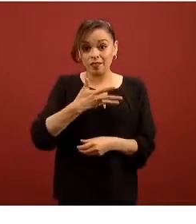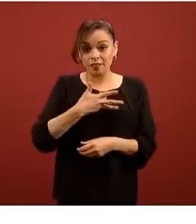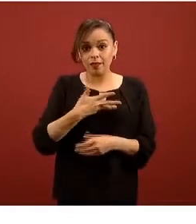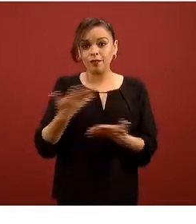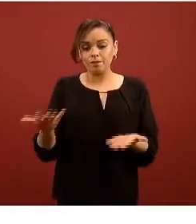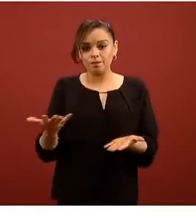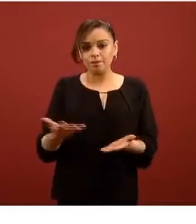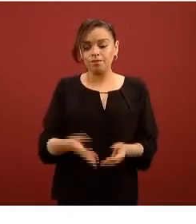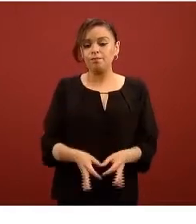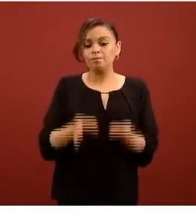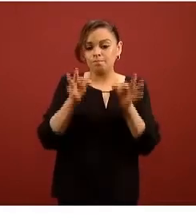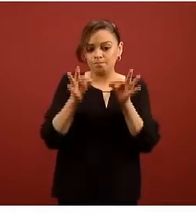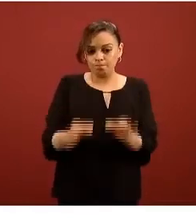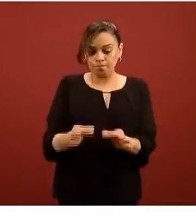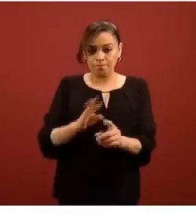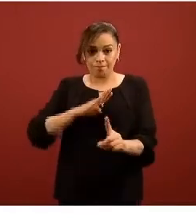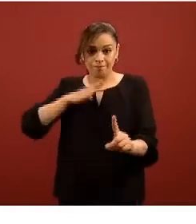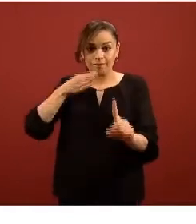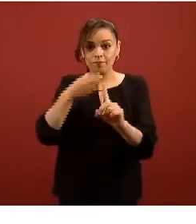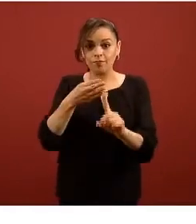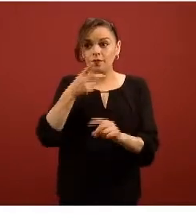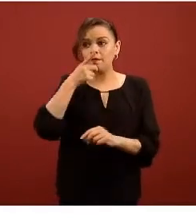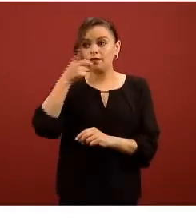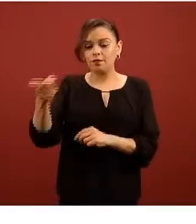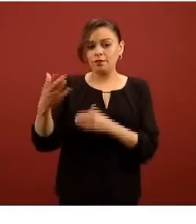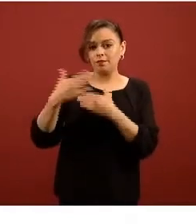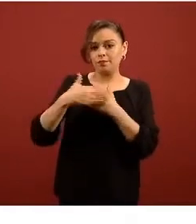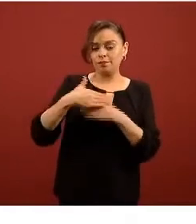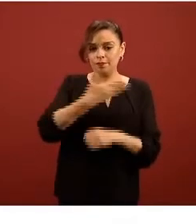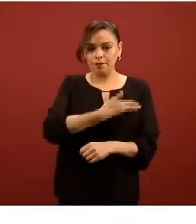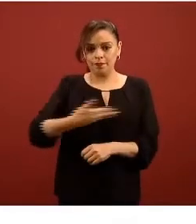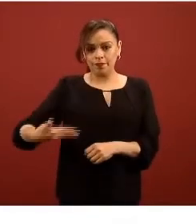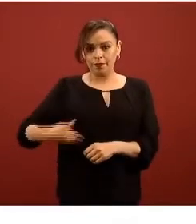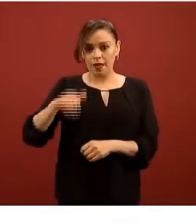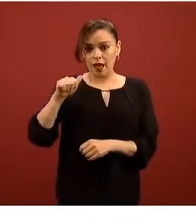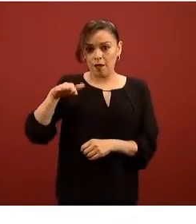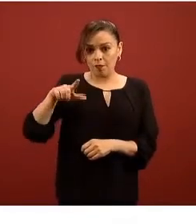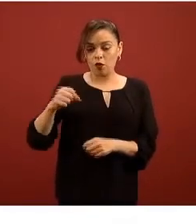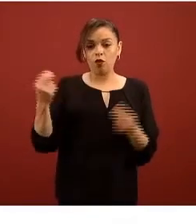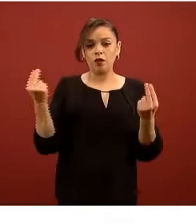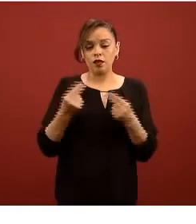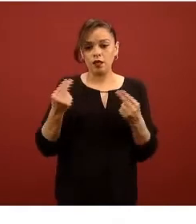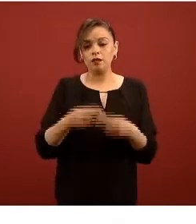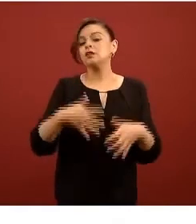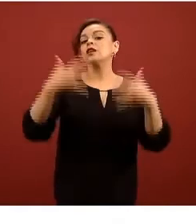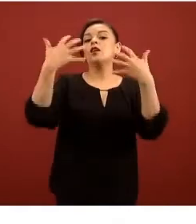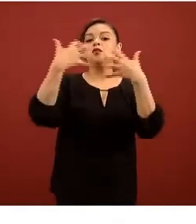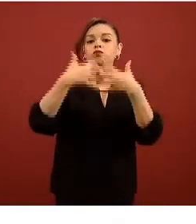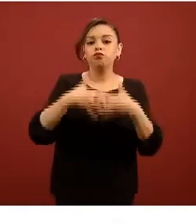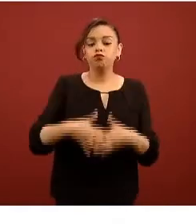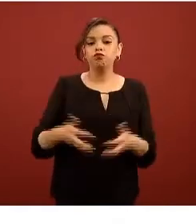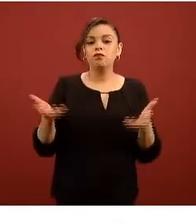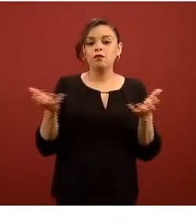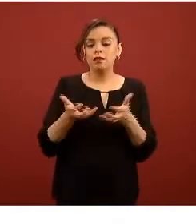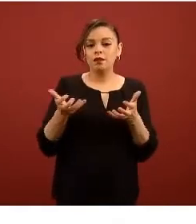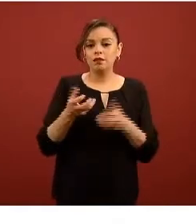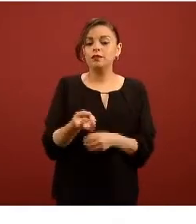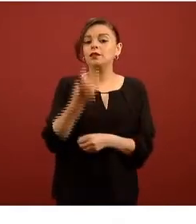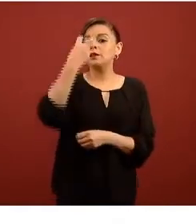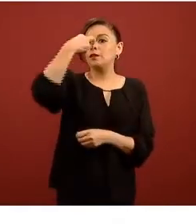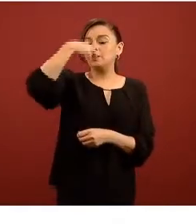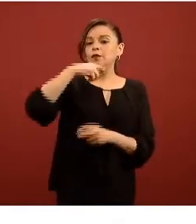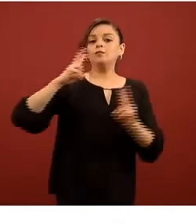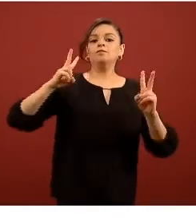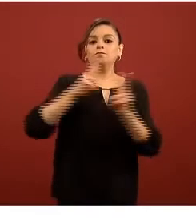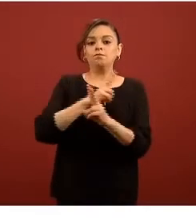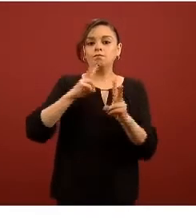Presidente de la República es lograr tener al menos la producción de 700 equipos de ventiladores mecánicos para el 15